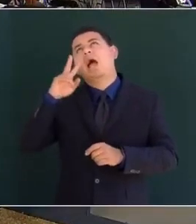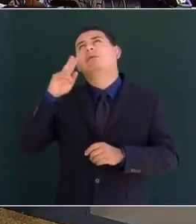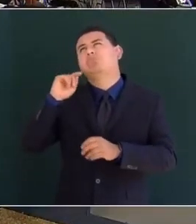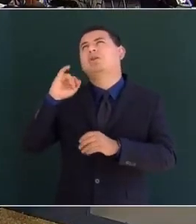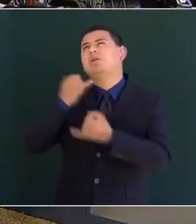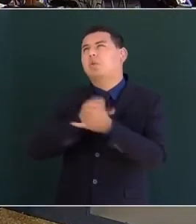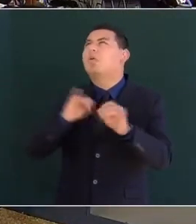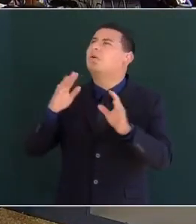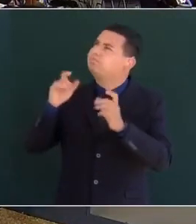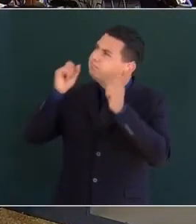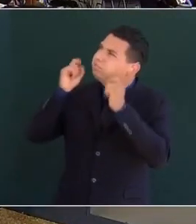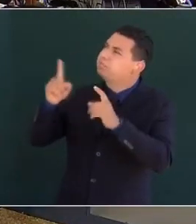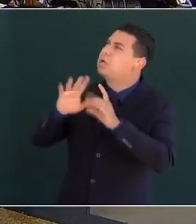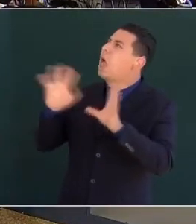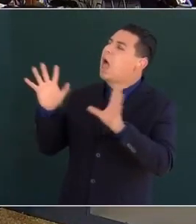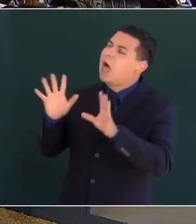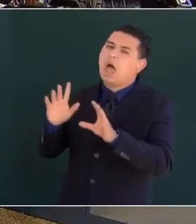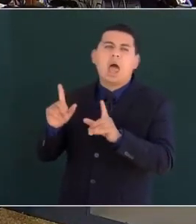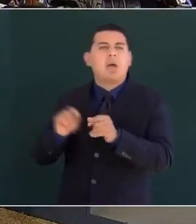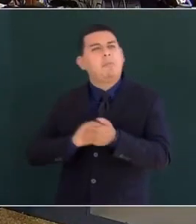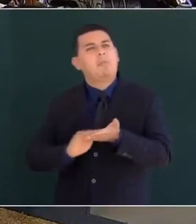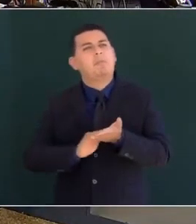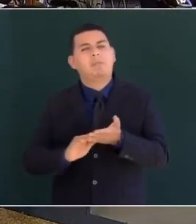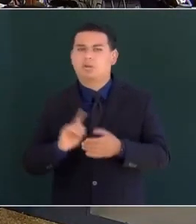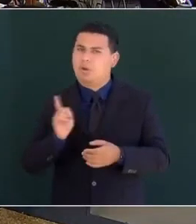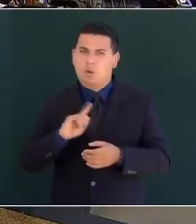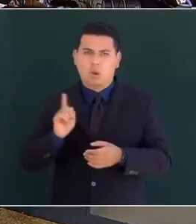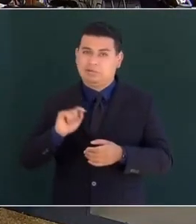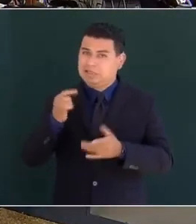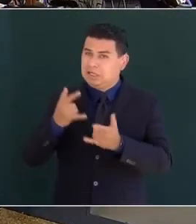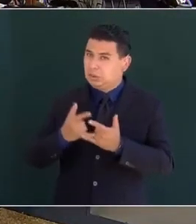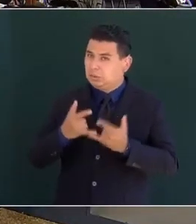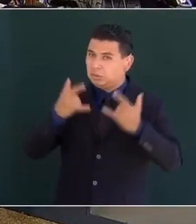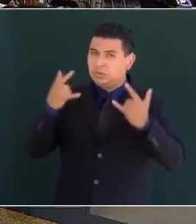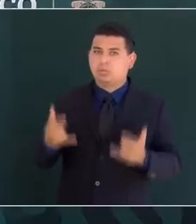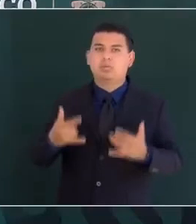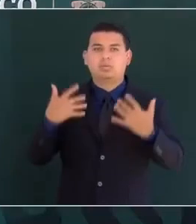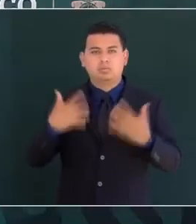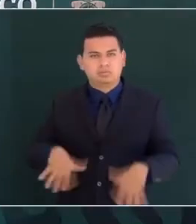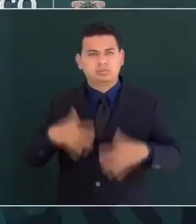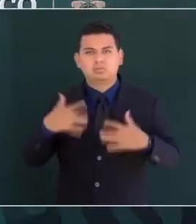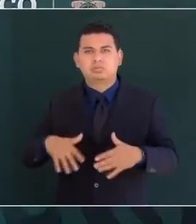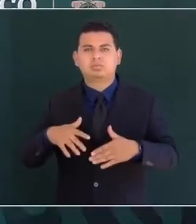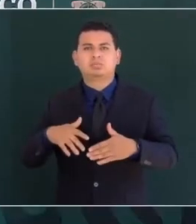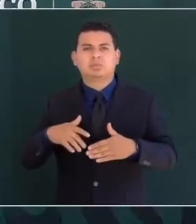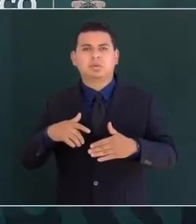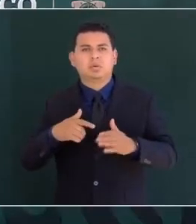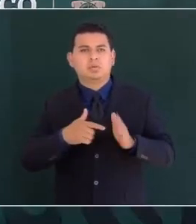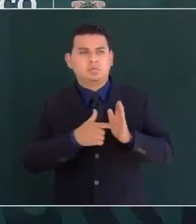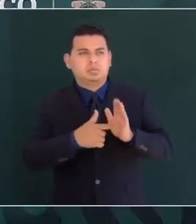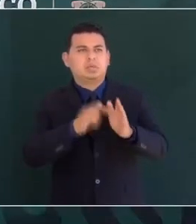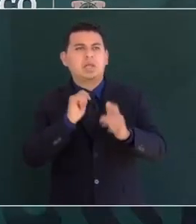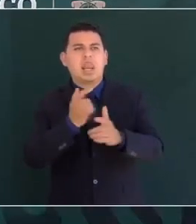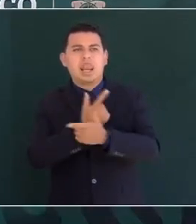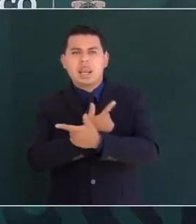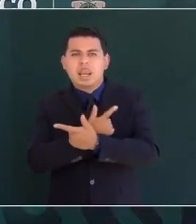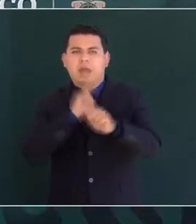respeto admiración la gesta histórica de quienes nos dieron patria